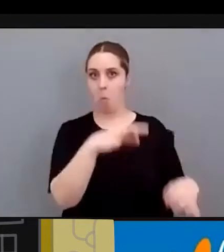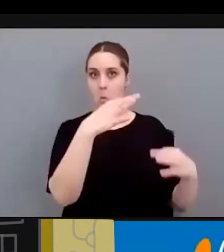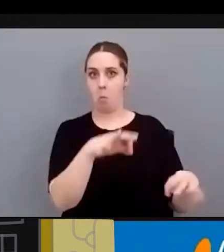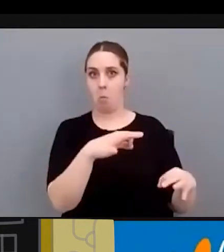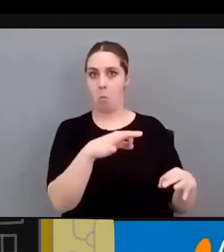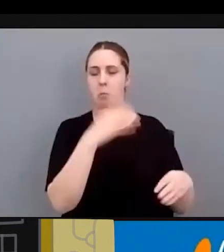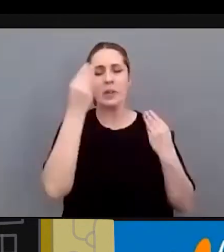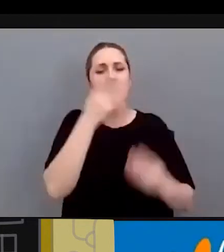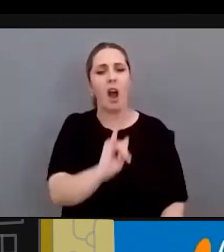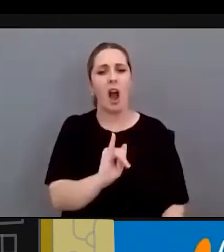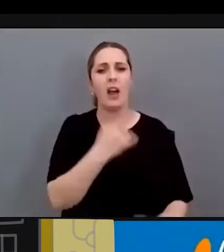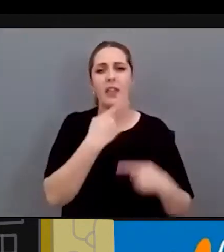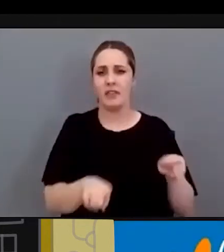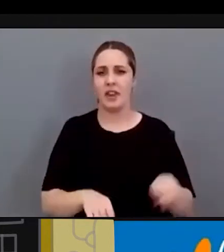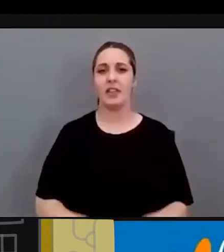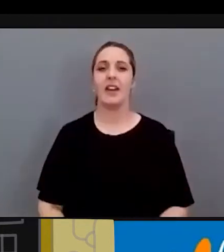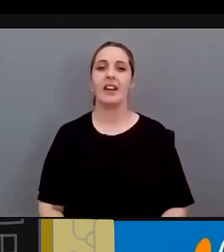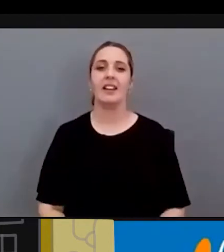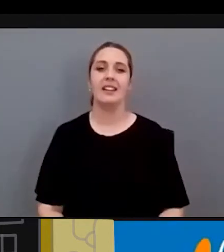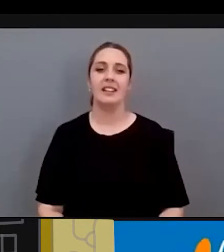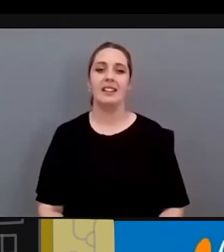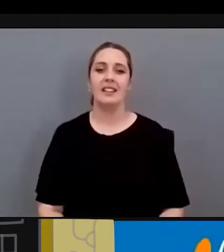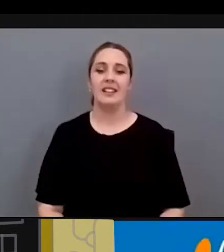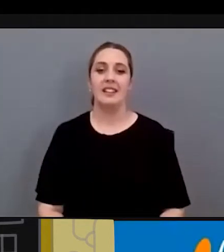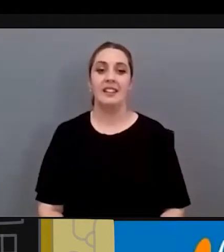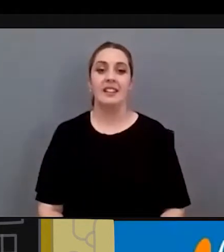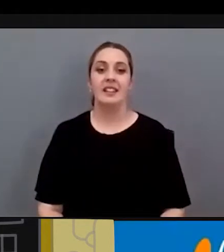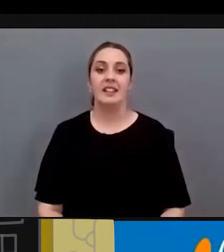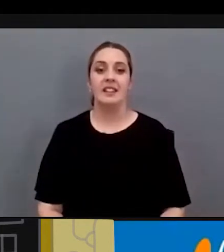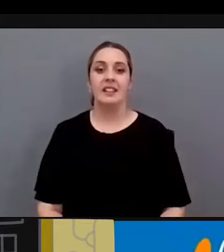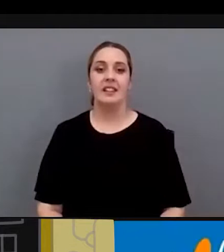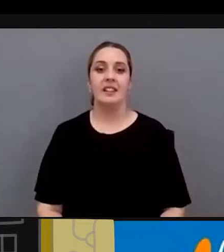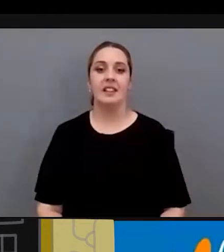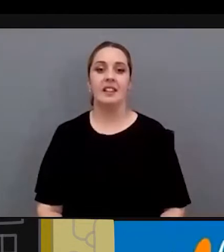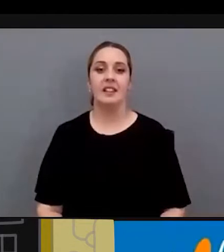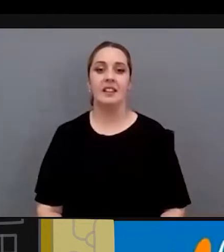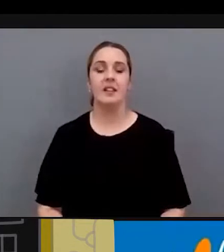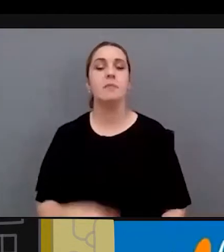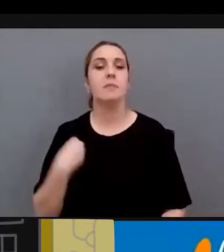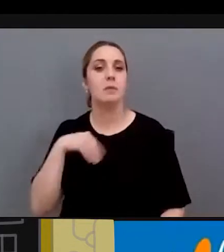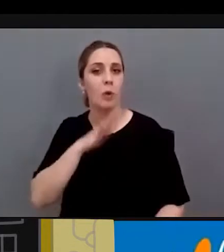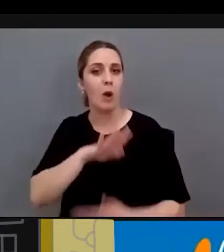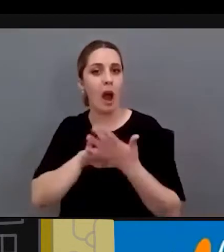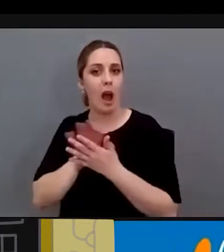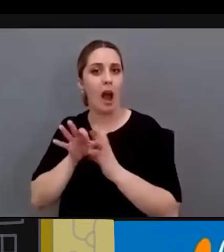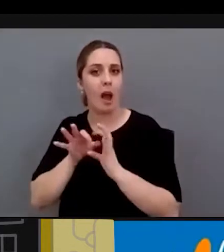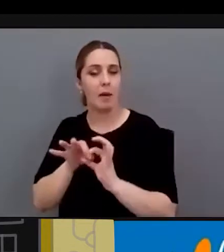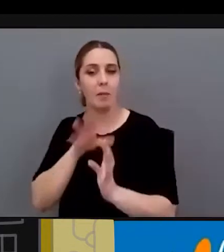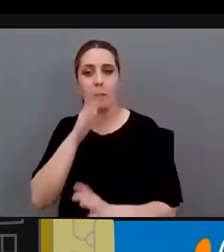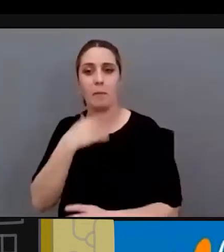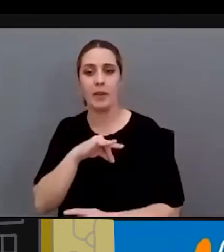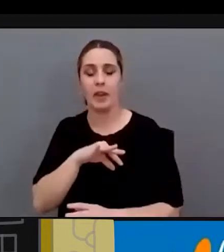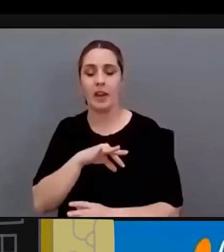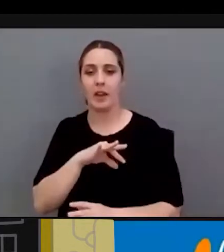hay. Y seguímoslo. Claro, claro. Y quizá, bueno, en esa línea que tú estabas comentando, quizá porque a lo mejor hay que poner en la agenda